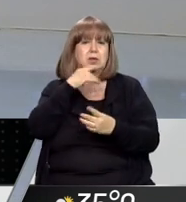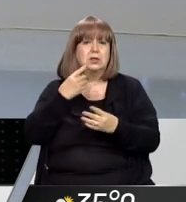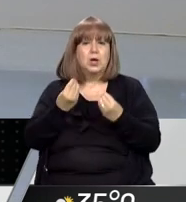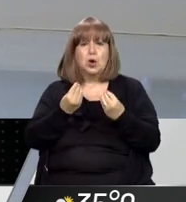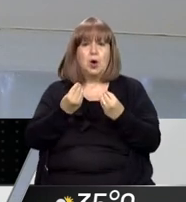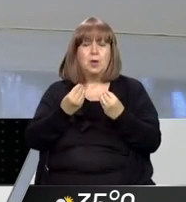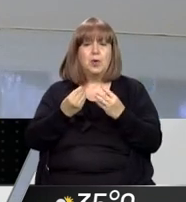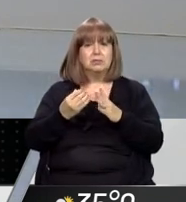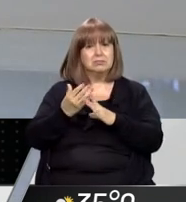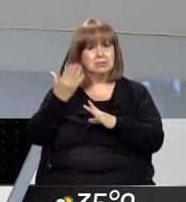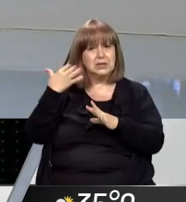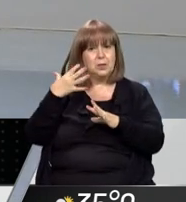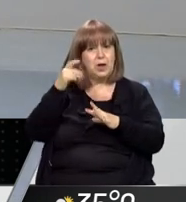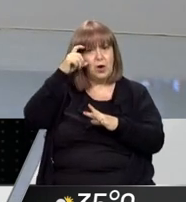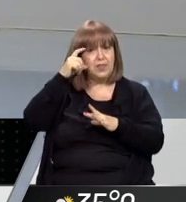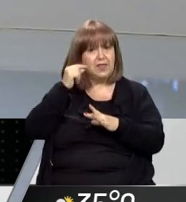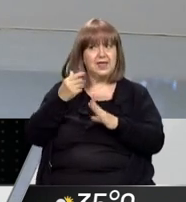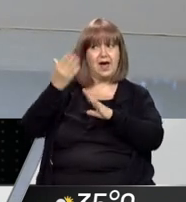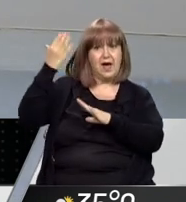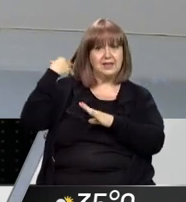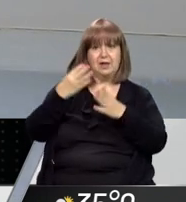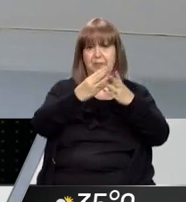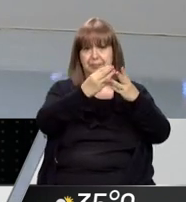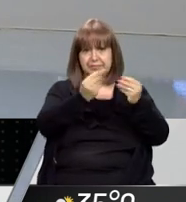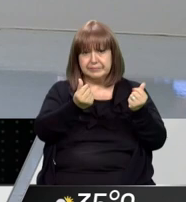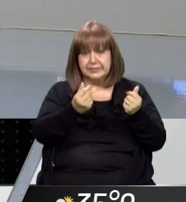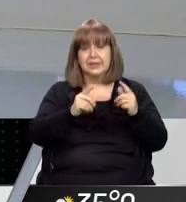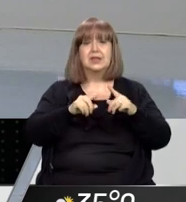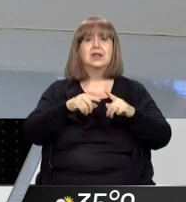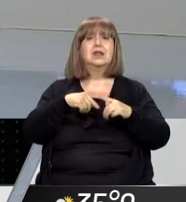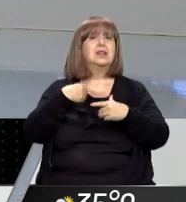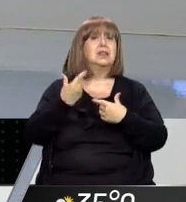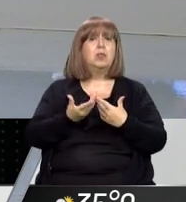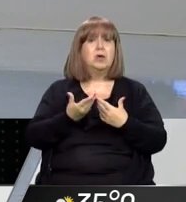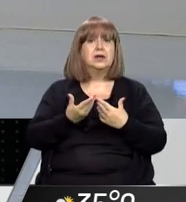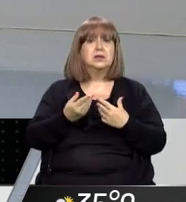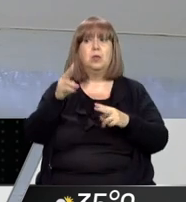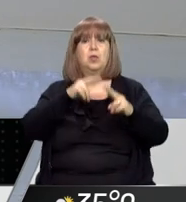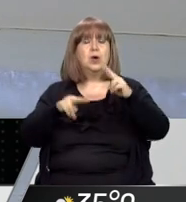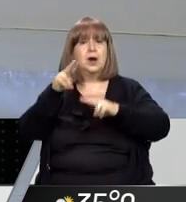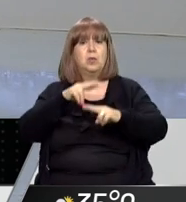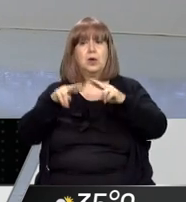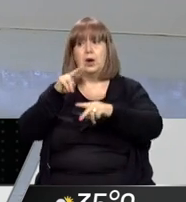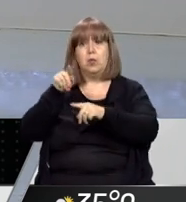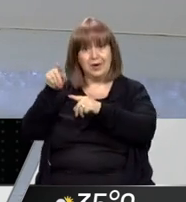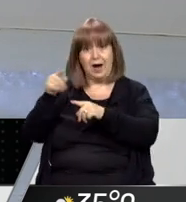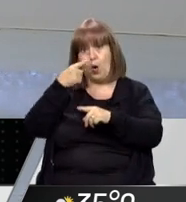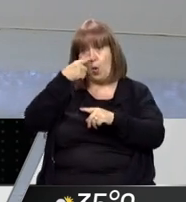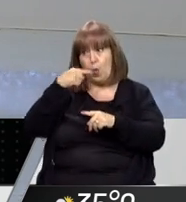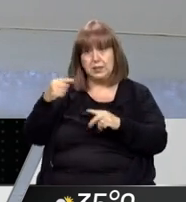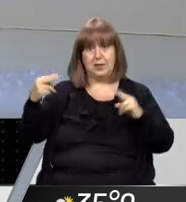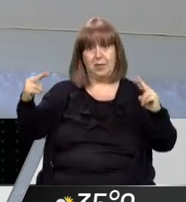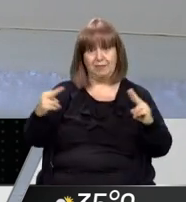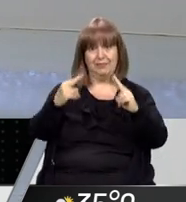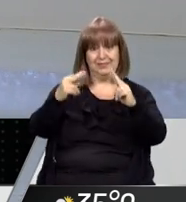carpintero hace ya 10 días, un poco más. Sí. Desaparece el carpintero y se empieza a buscar a Víctor Salazar, el último hombre